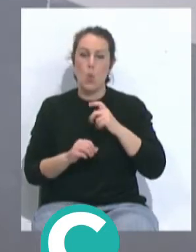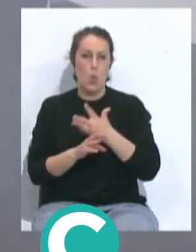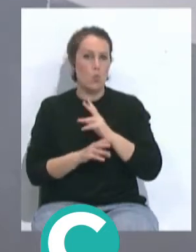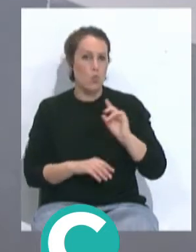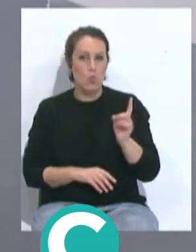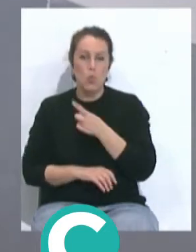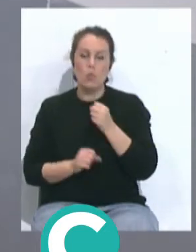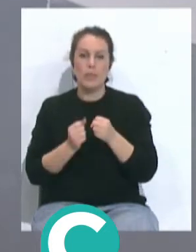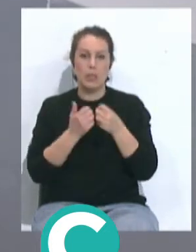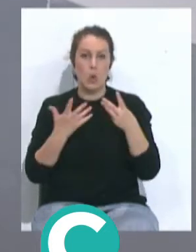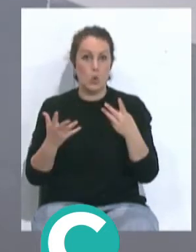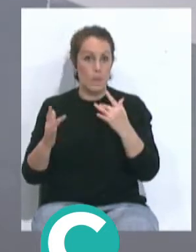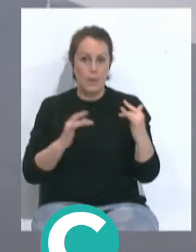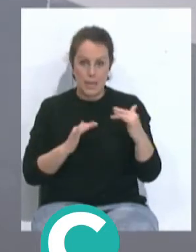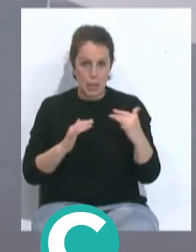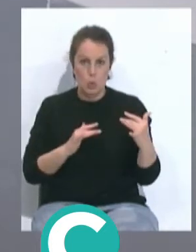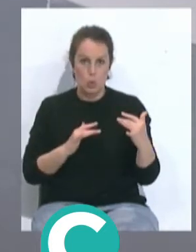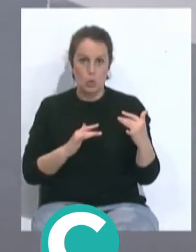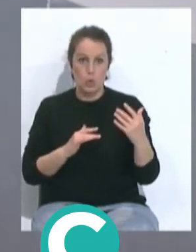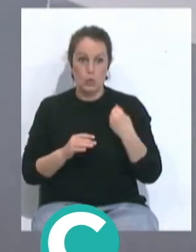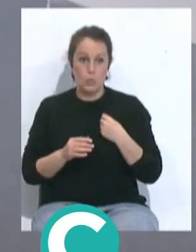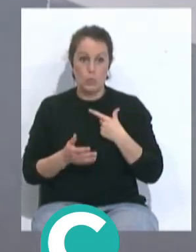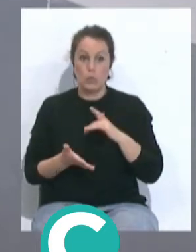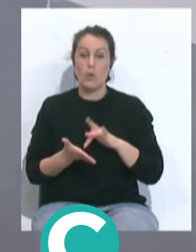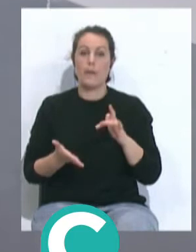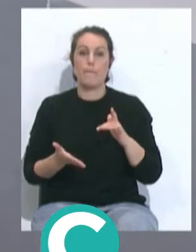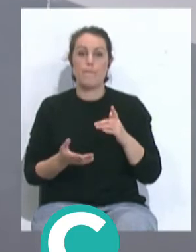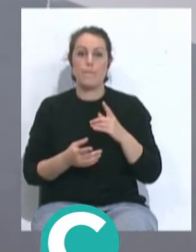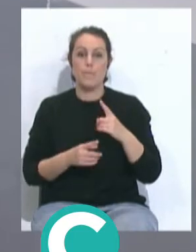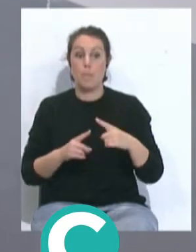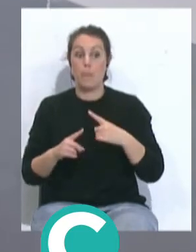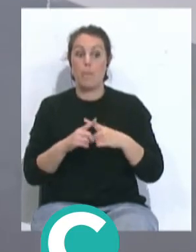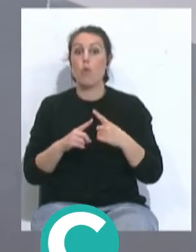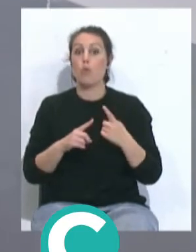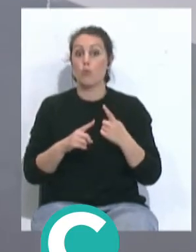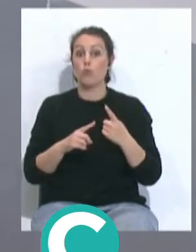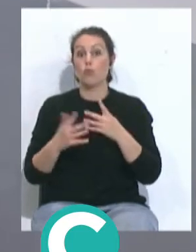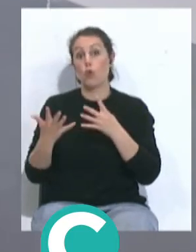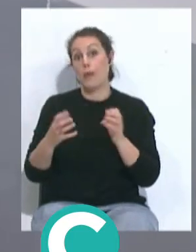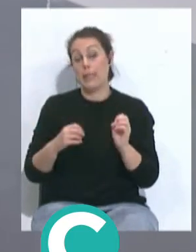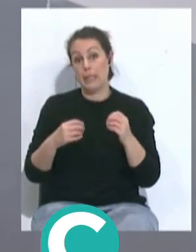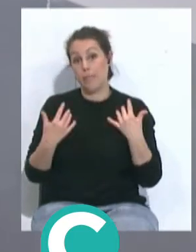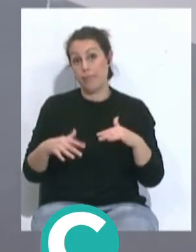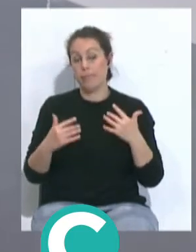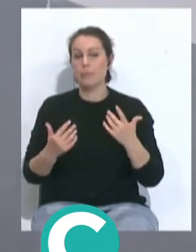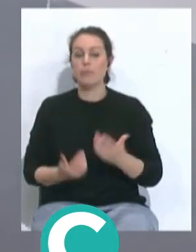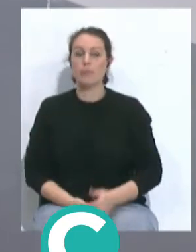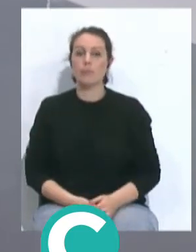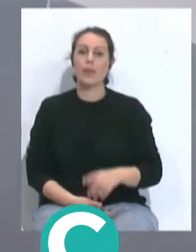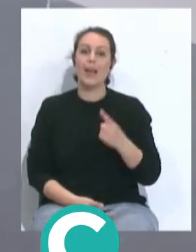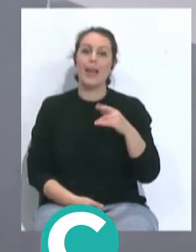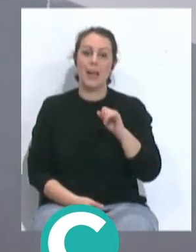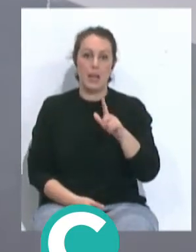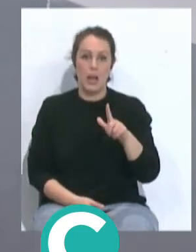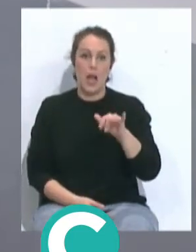28 partidos que se han disputado, multiplicó el lón por 90, y David